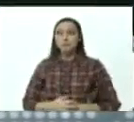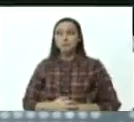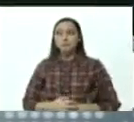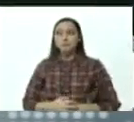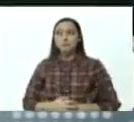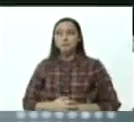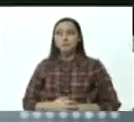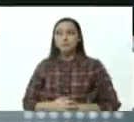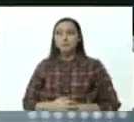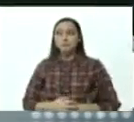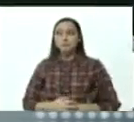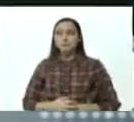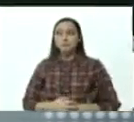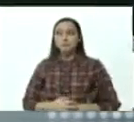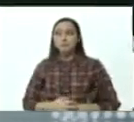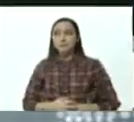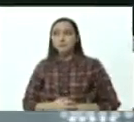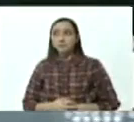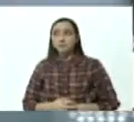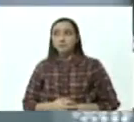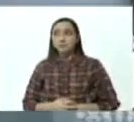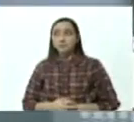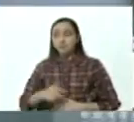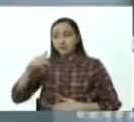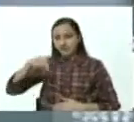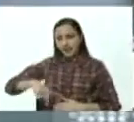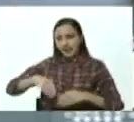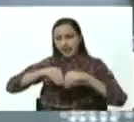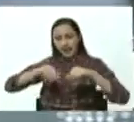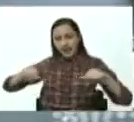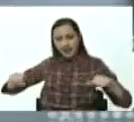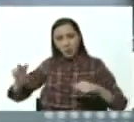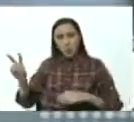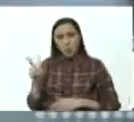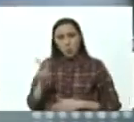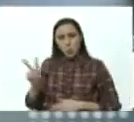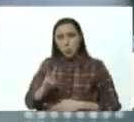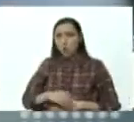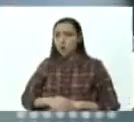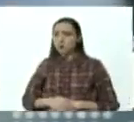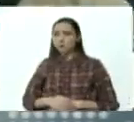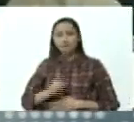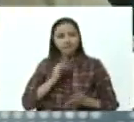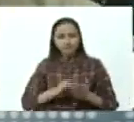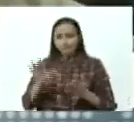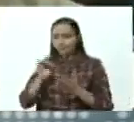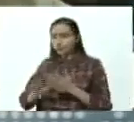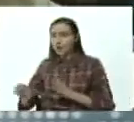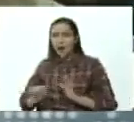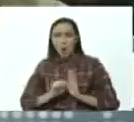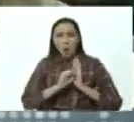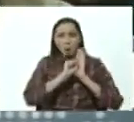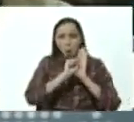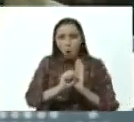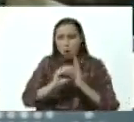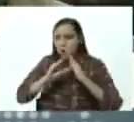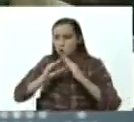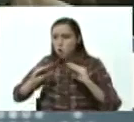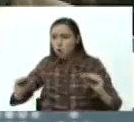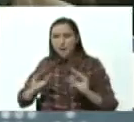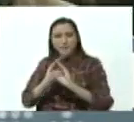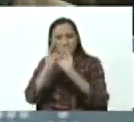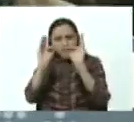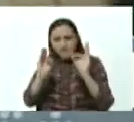ahuyentar de este sagrado territorio todo signo, todo gesto